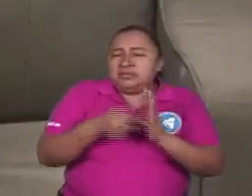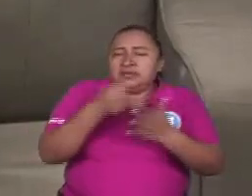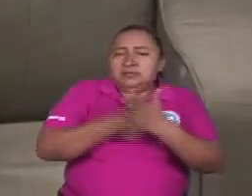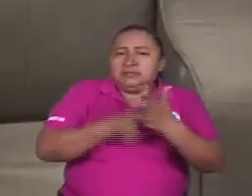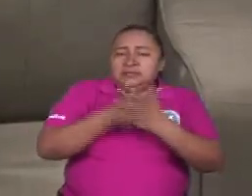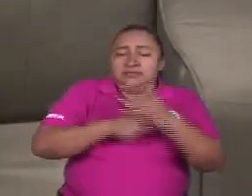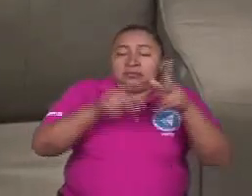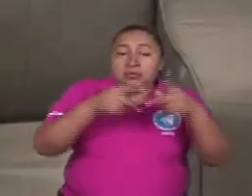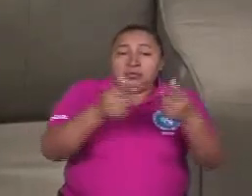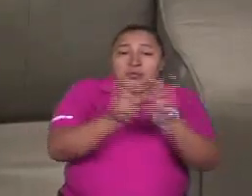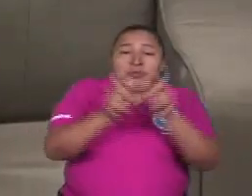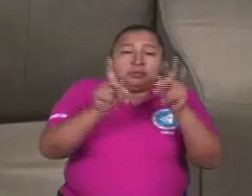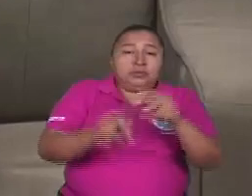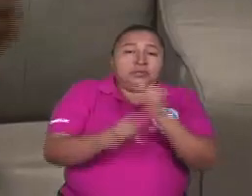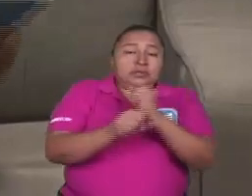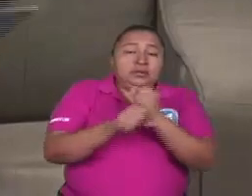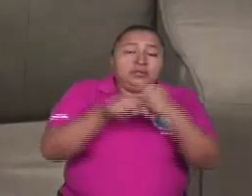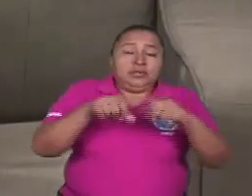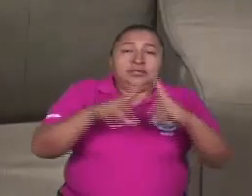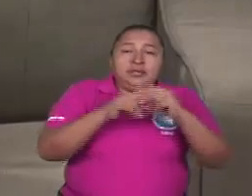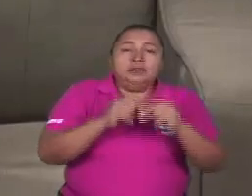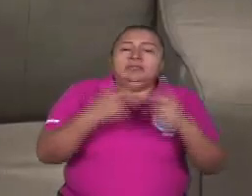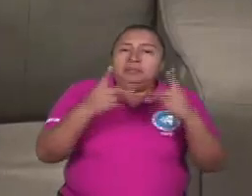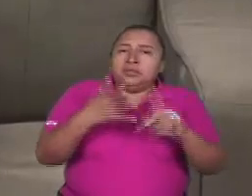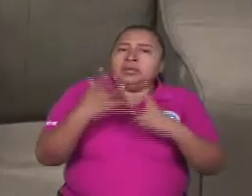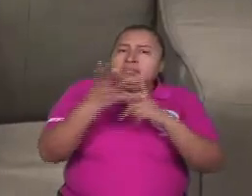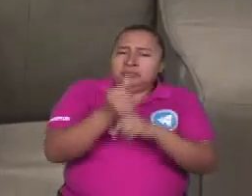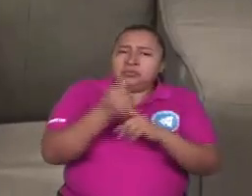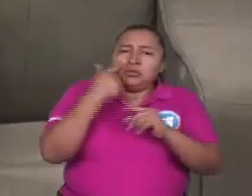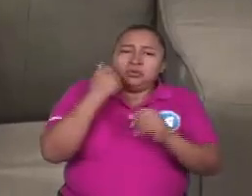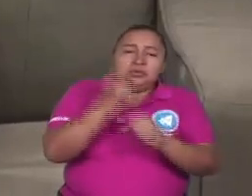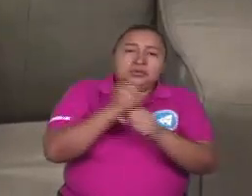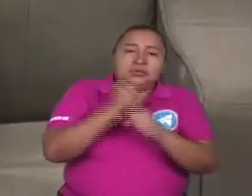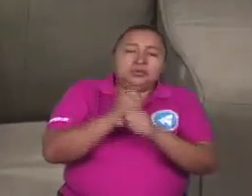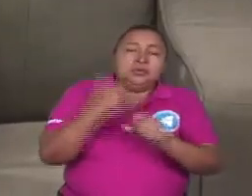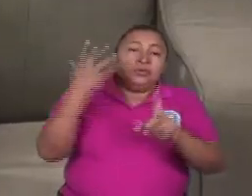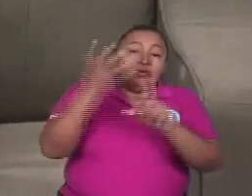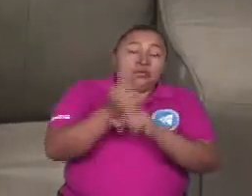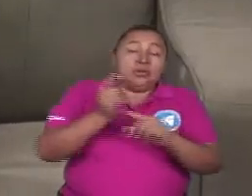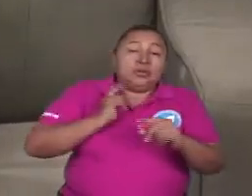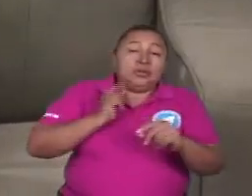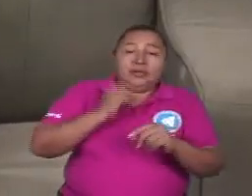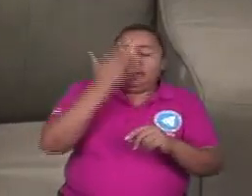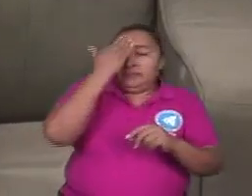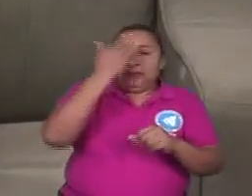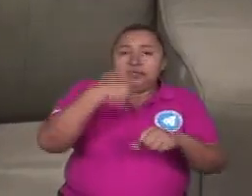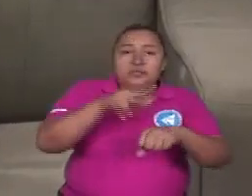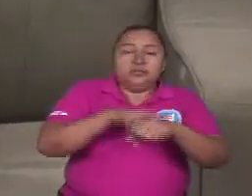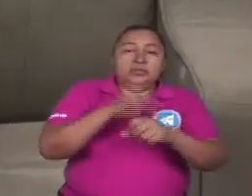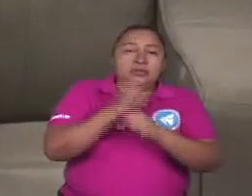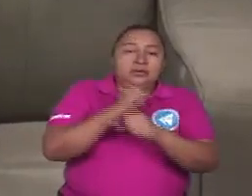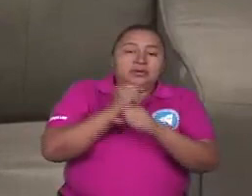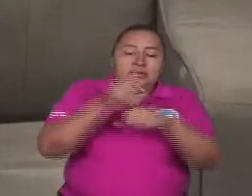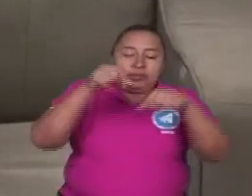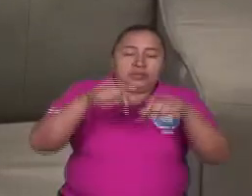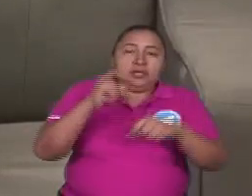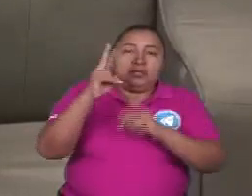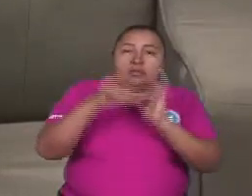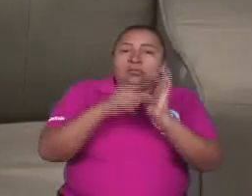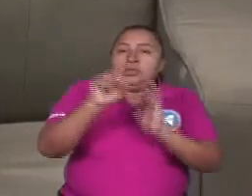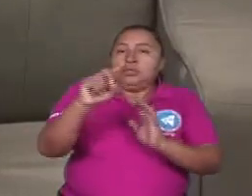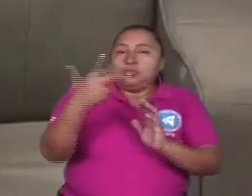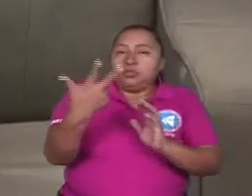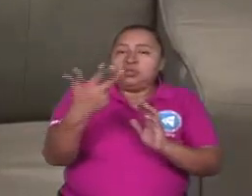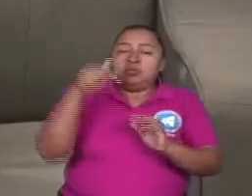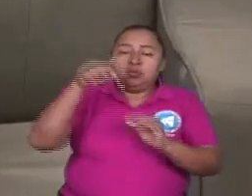lucha de la clase trabajadora en Nicaragua y también conociendo los trabajos y los logros obtenidos por el Frente Nacional de los Trabajadores en este 2018,